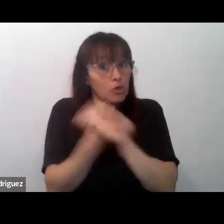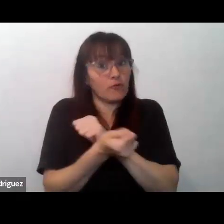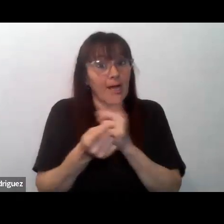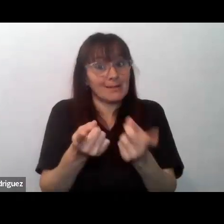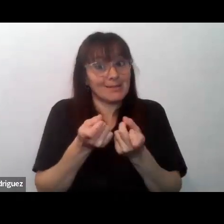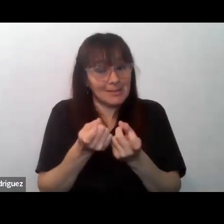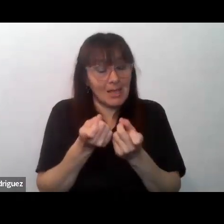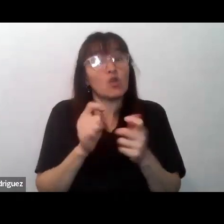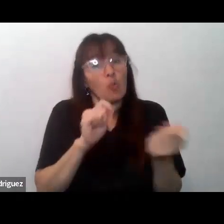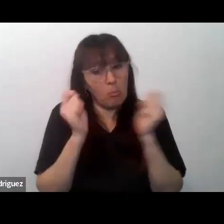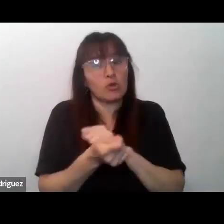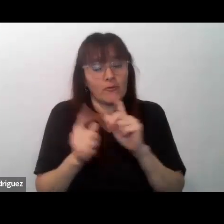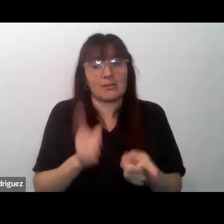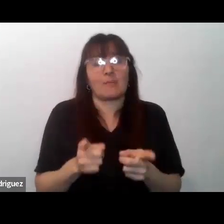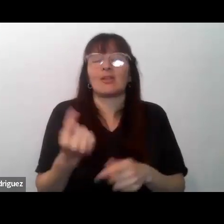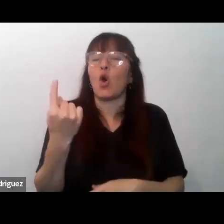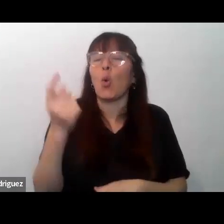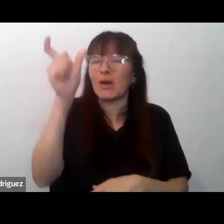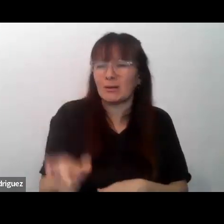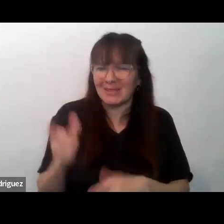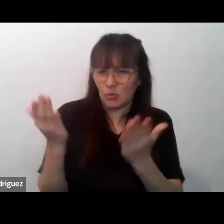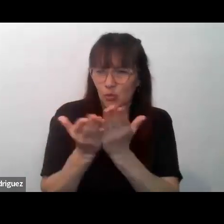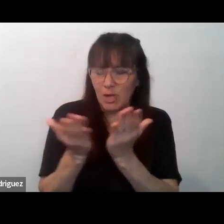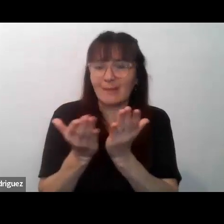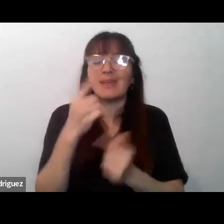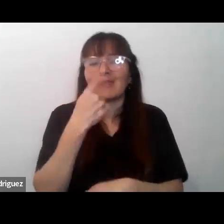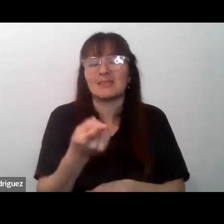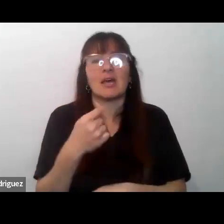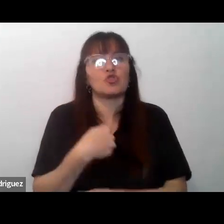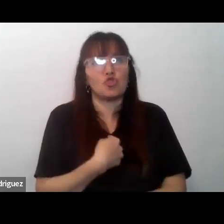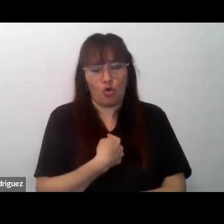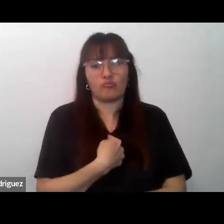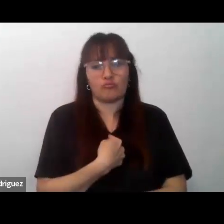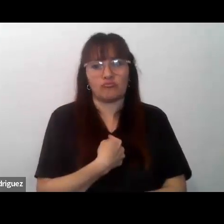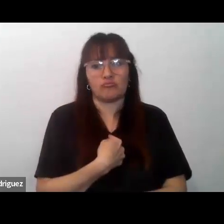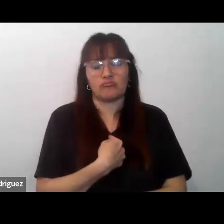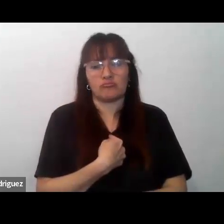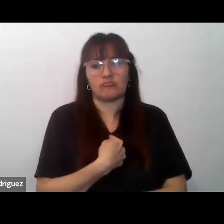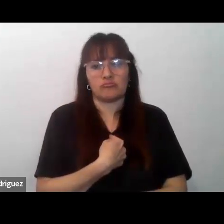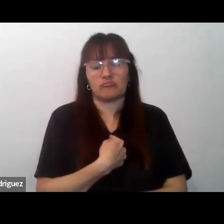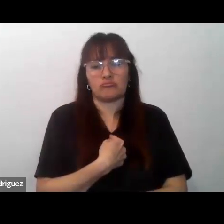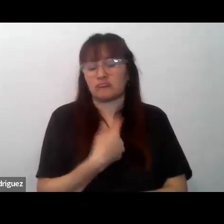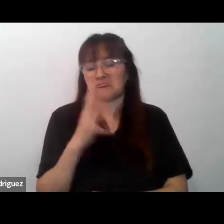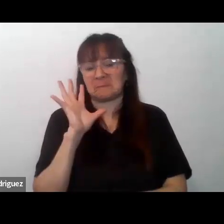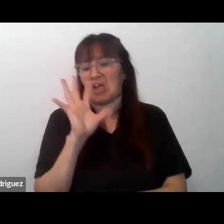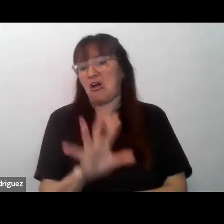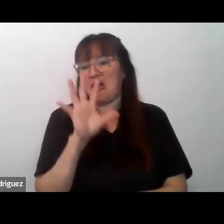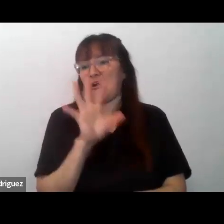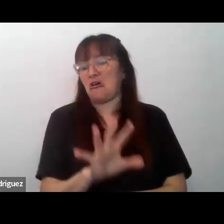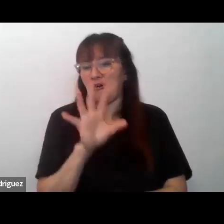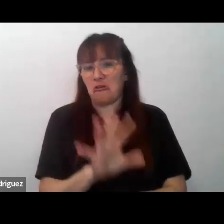es necesario y había un estudiante que al comienzo decía yo yo detesto los los